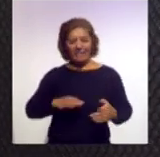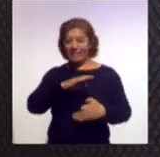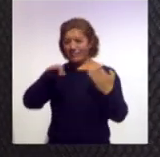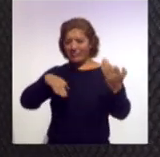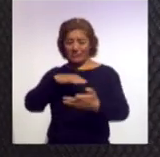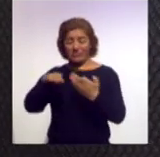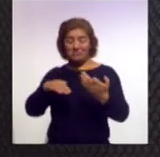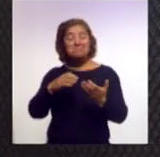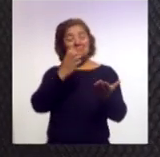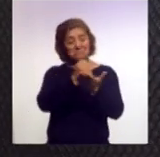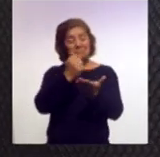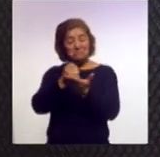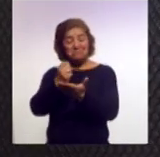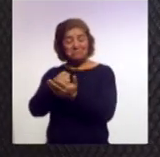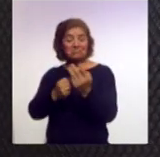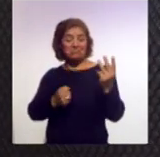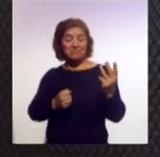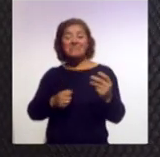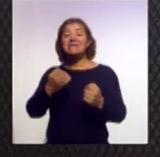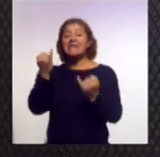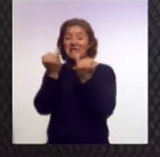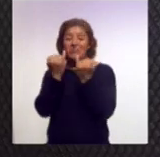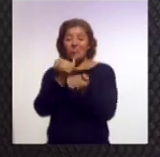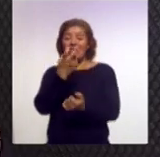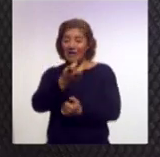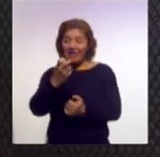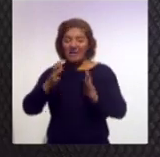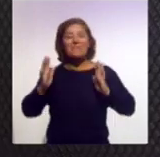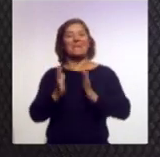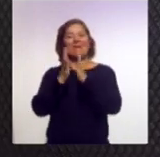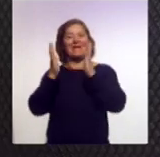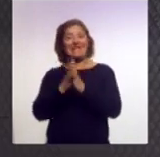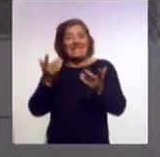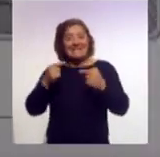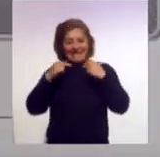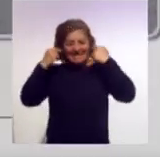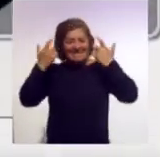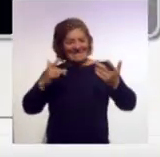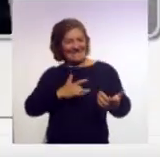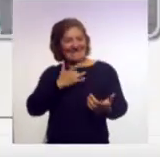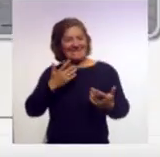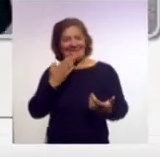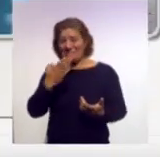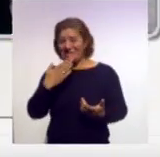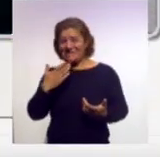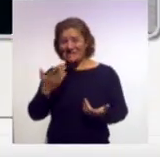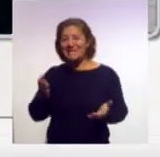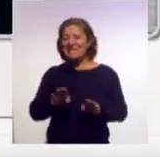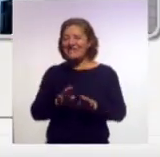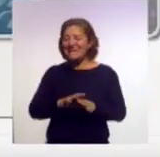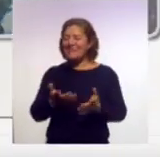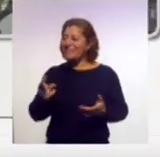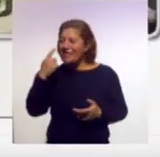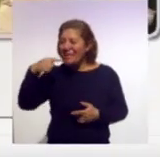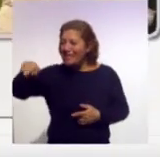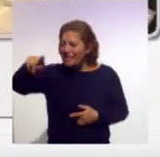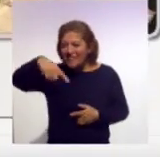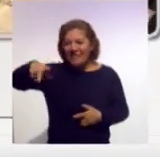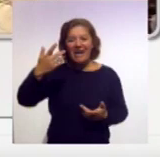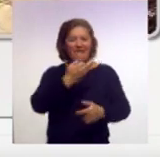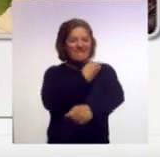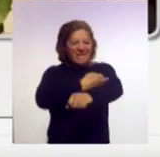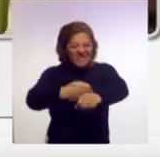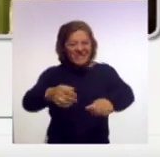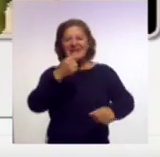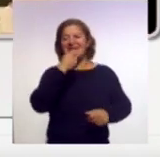logró con esto incentivar y la participación de la gente y uno ve en estas manifestaciones del carnaval pues a las familias completas, a los